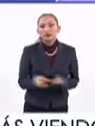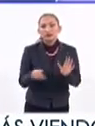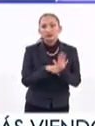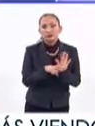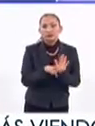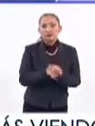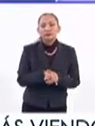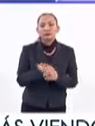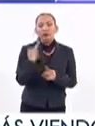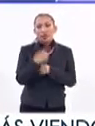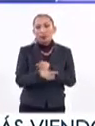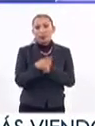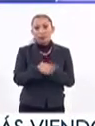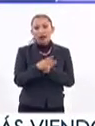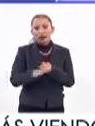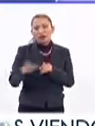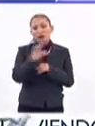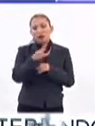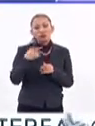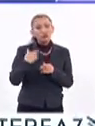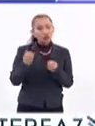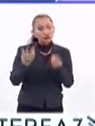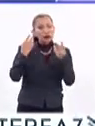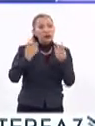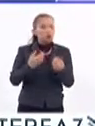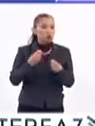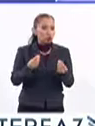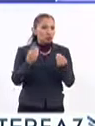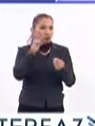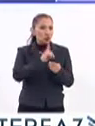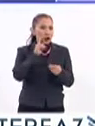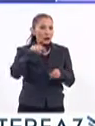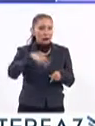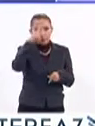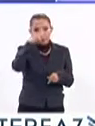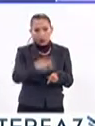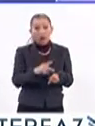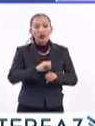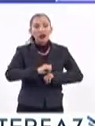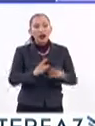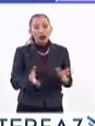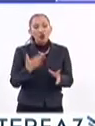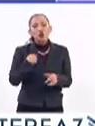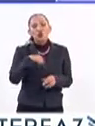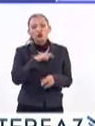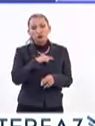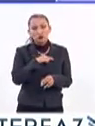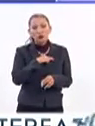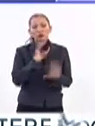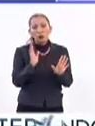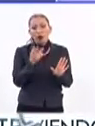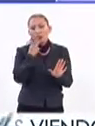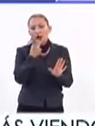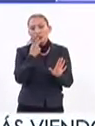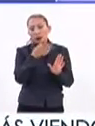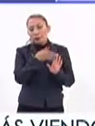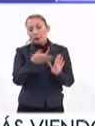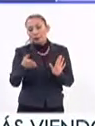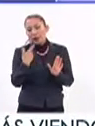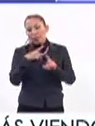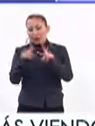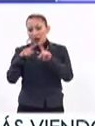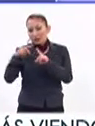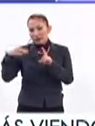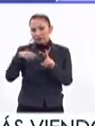negativa que afecta a un importante número de mujeres en nuestro país y por supuesto estaremos abordándolo desde